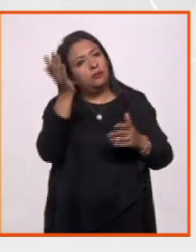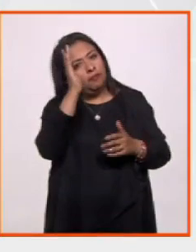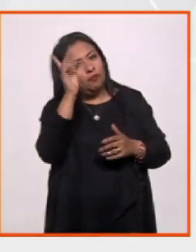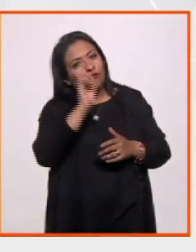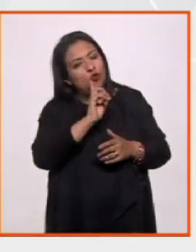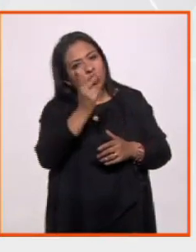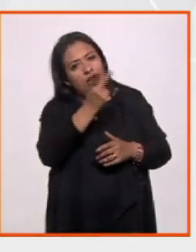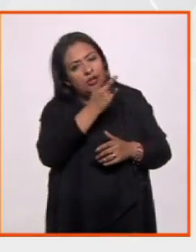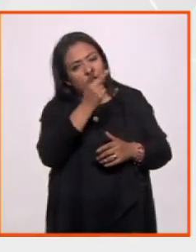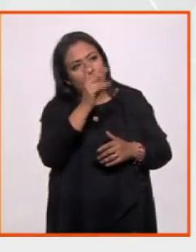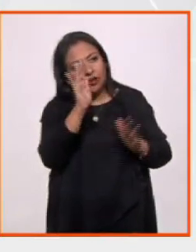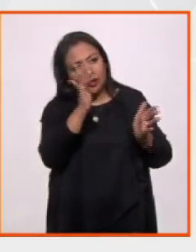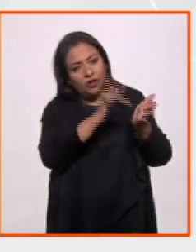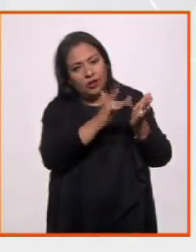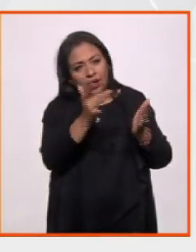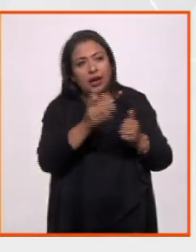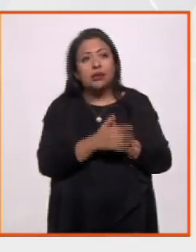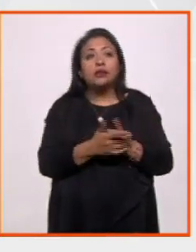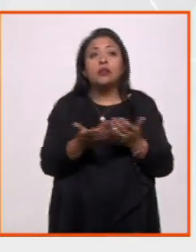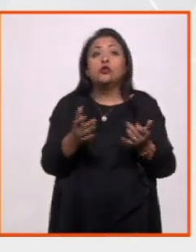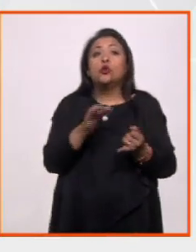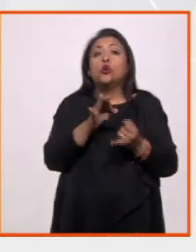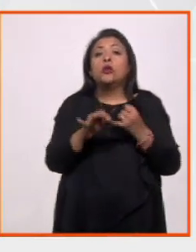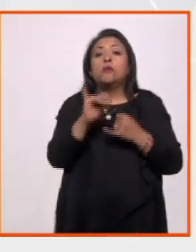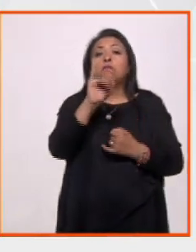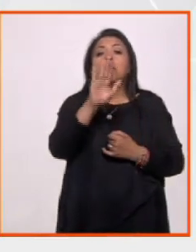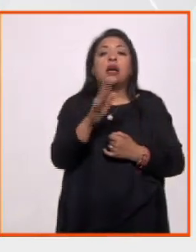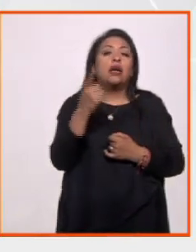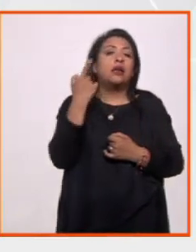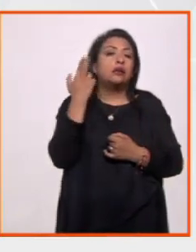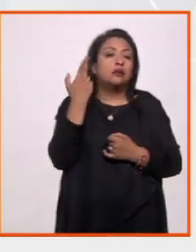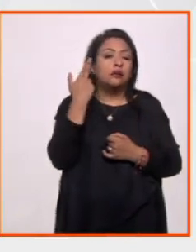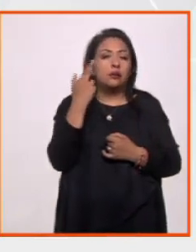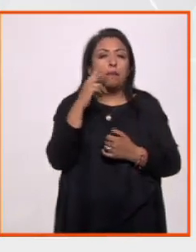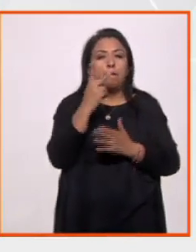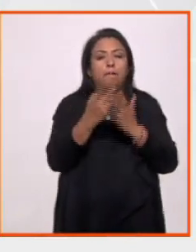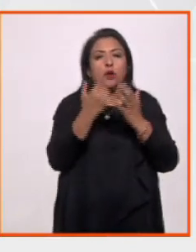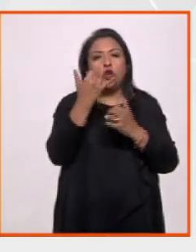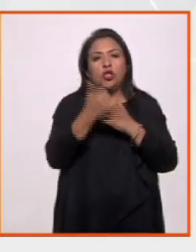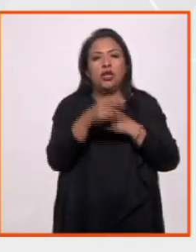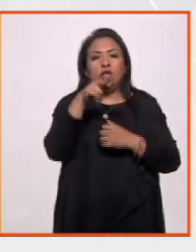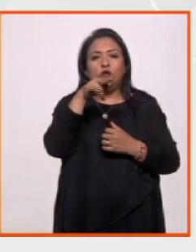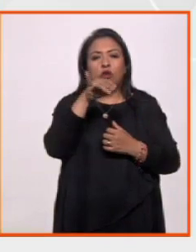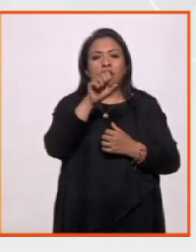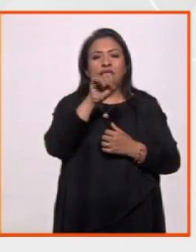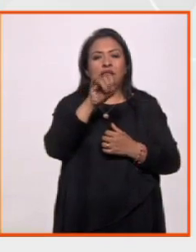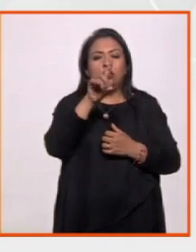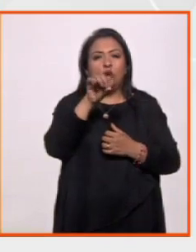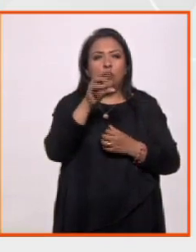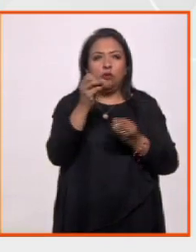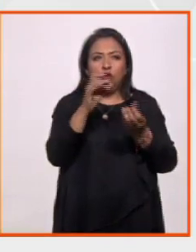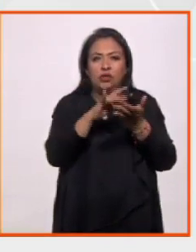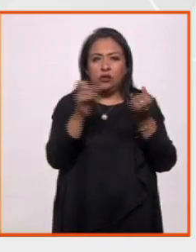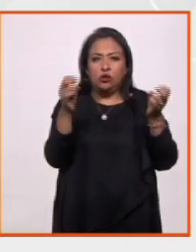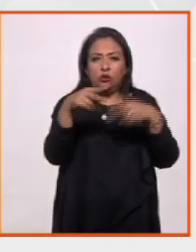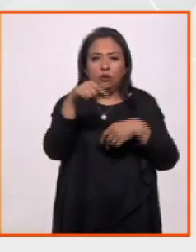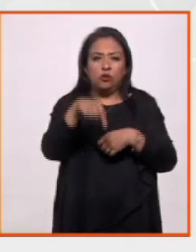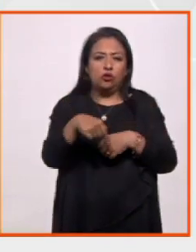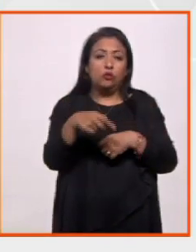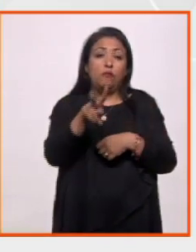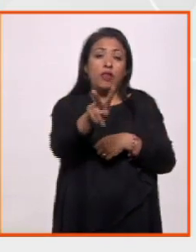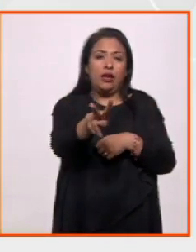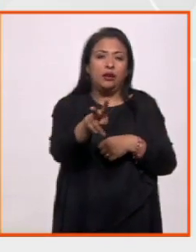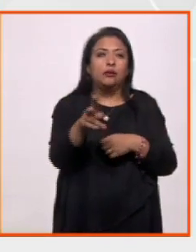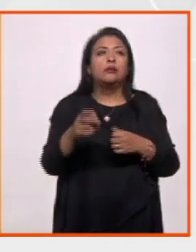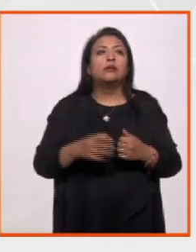chicas, Laura, Karen, gracias, con imágenes y sonidos, del proyecto, Nisi Dominus, gracias, nos vemos aquí, próximo